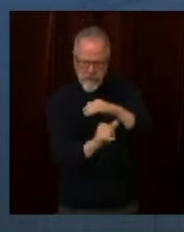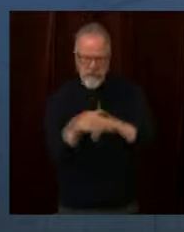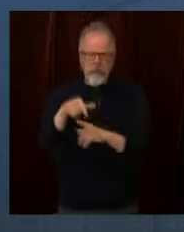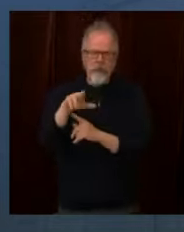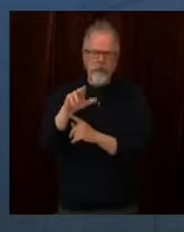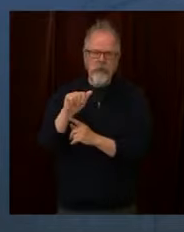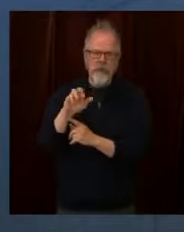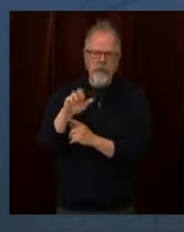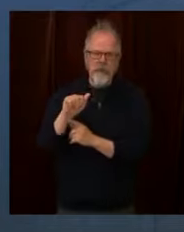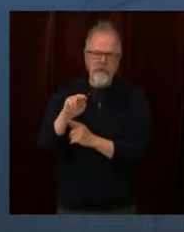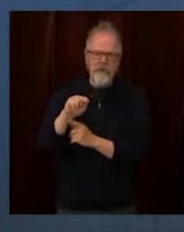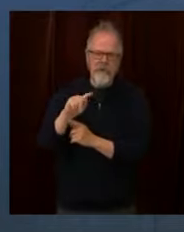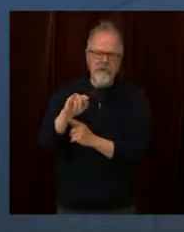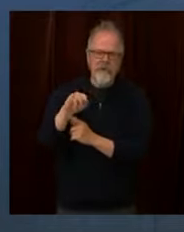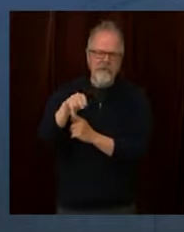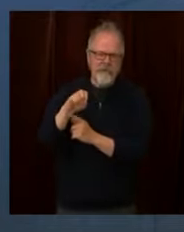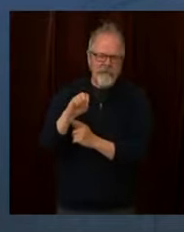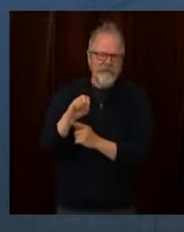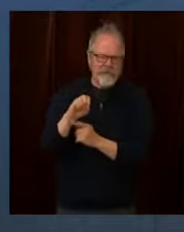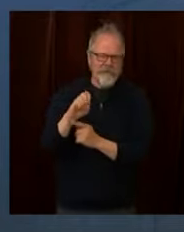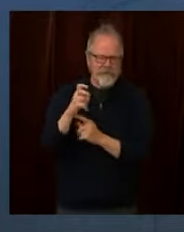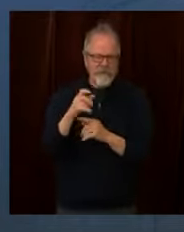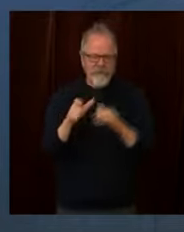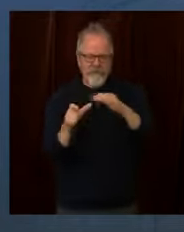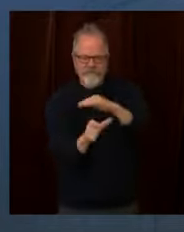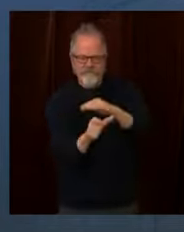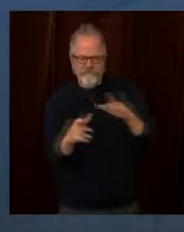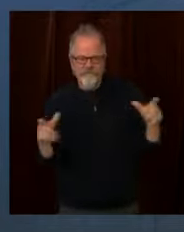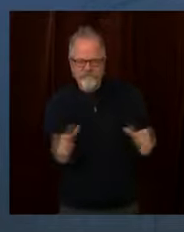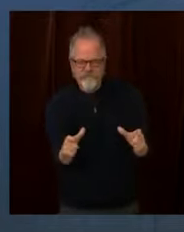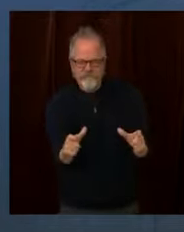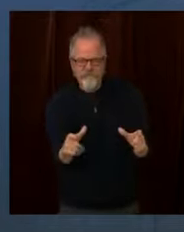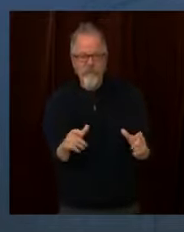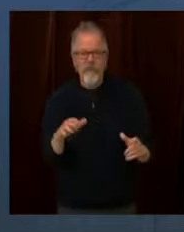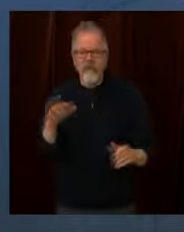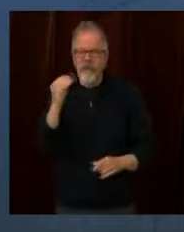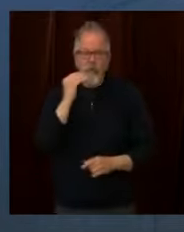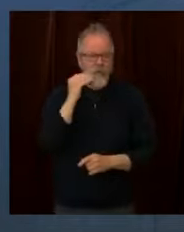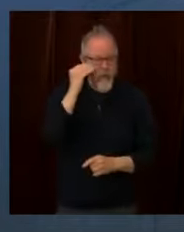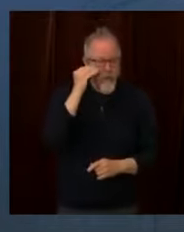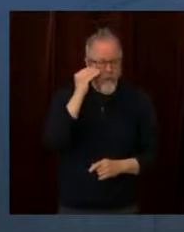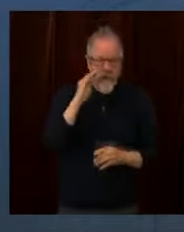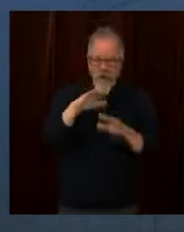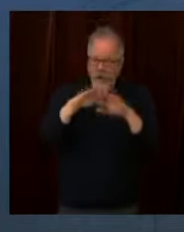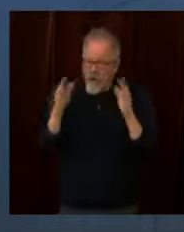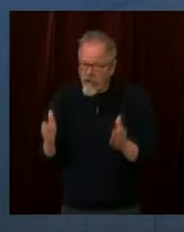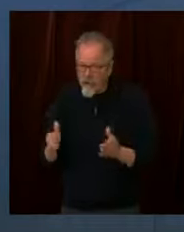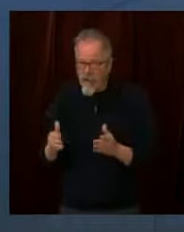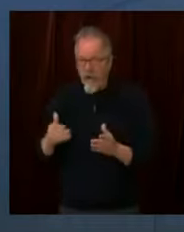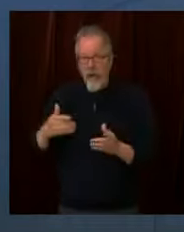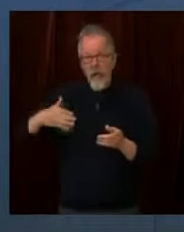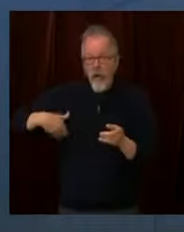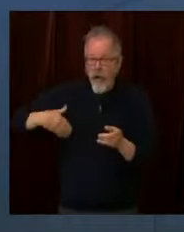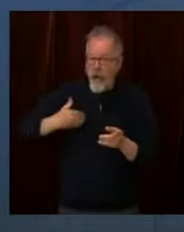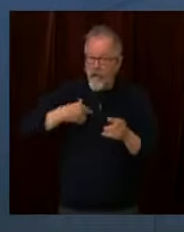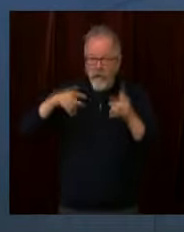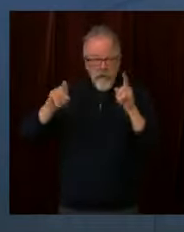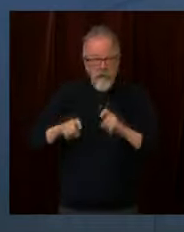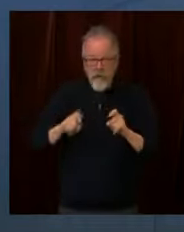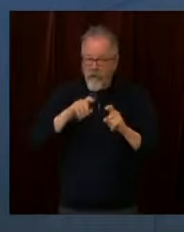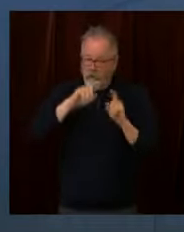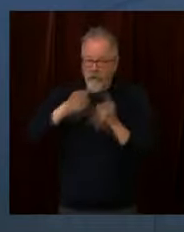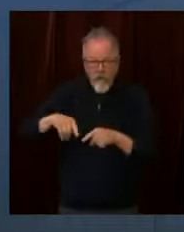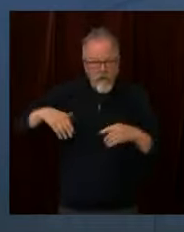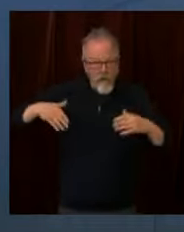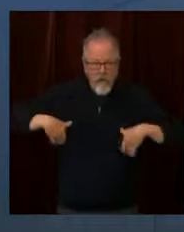tan pronto como tengan los síntomas, incluyendo en su casa, aunque antes de tener el resultado de las pruebas. Porque hemos